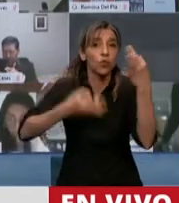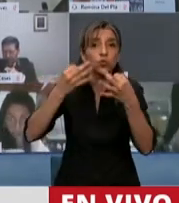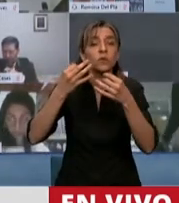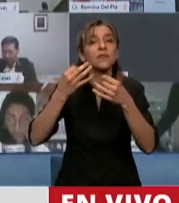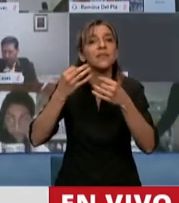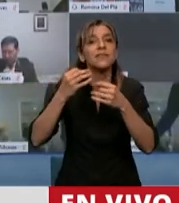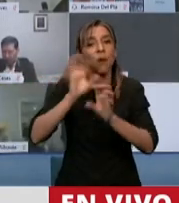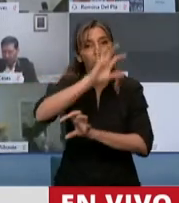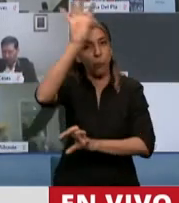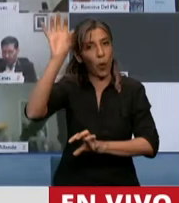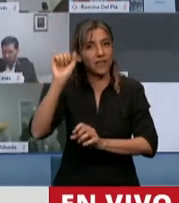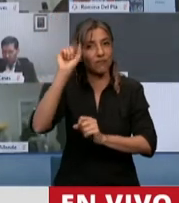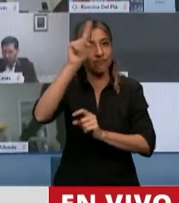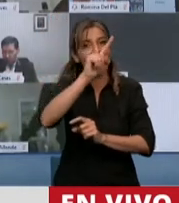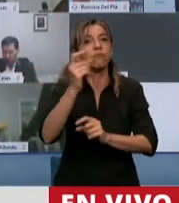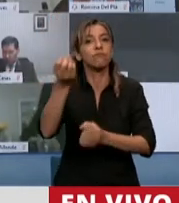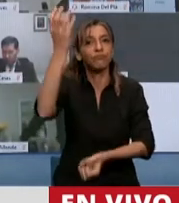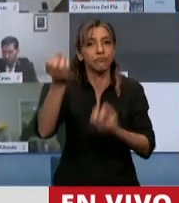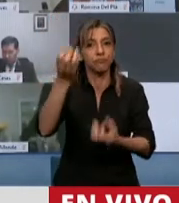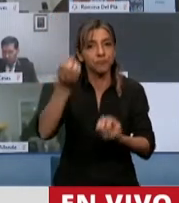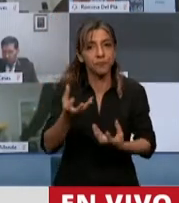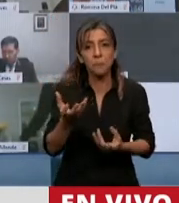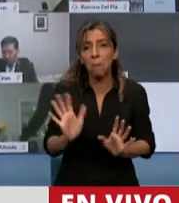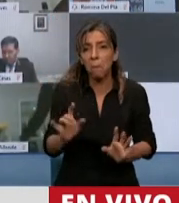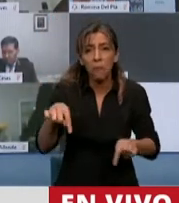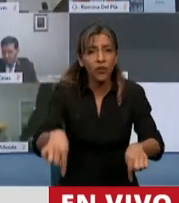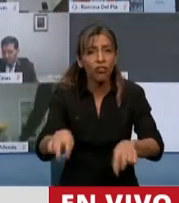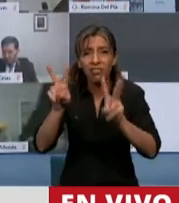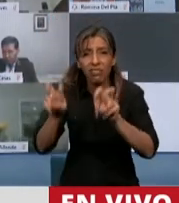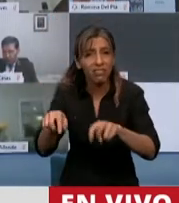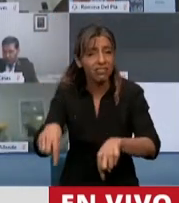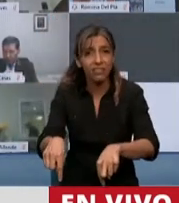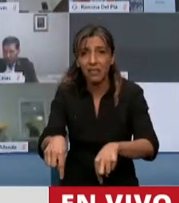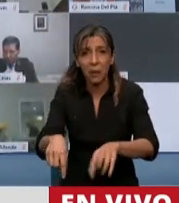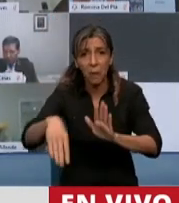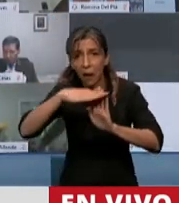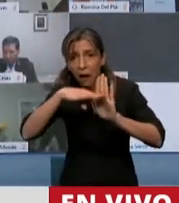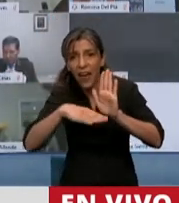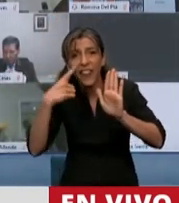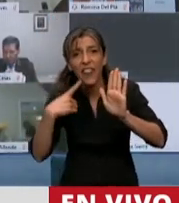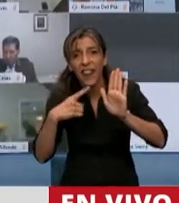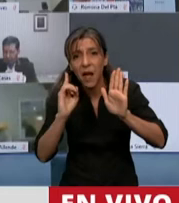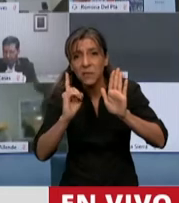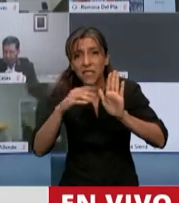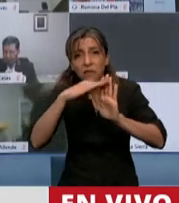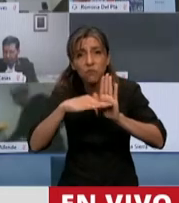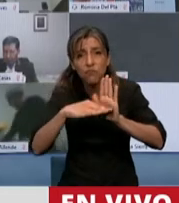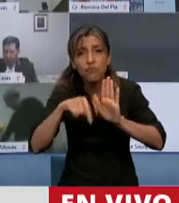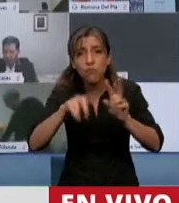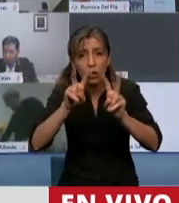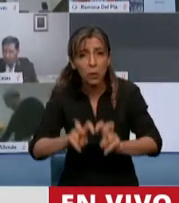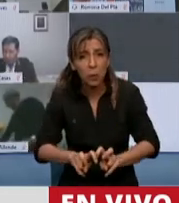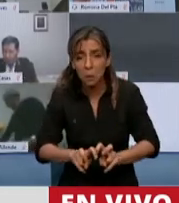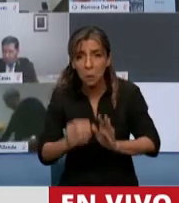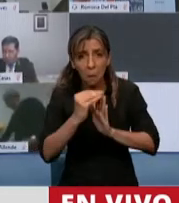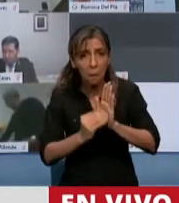tratando eso. Hay que explicarle a la gente que no estamos tratando hoy. Ese tema no está en el orden del día. Sin embargo, seguimos hablando de